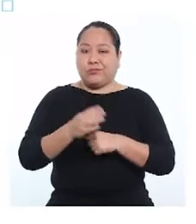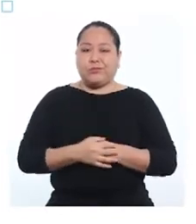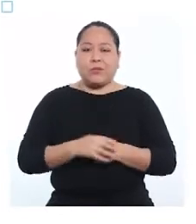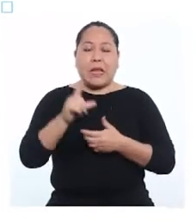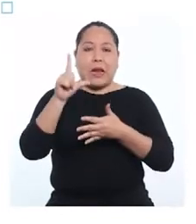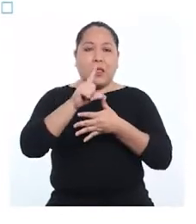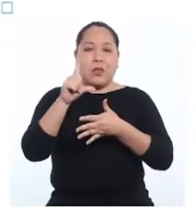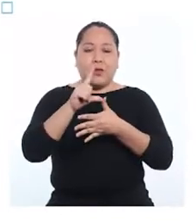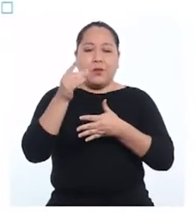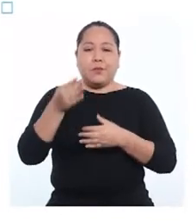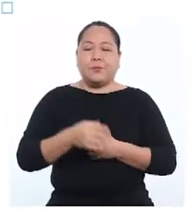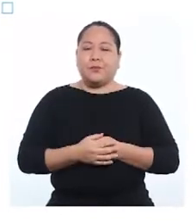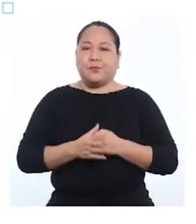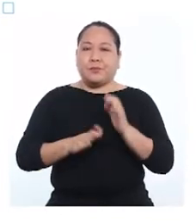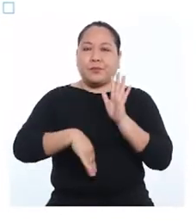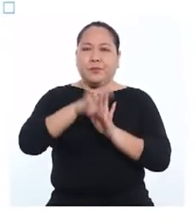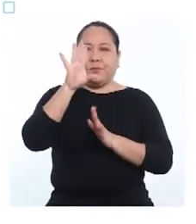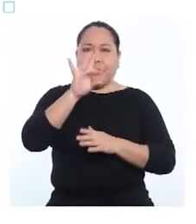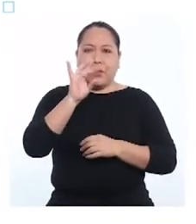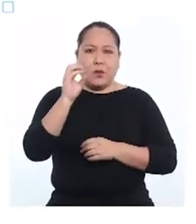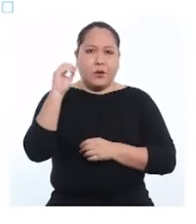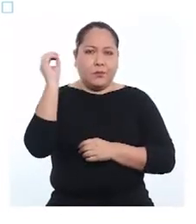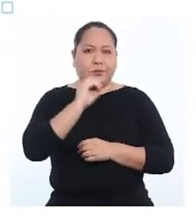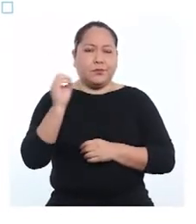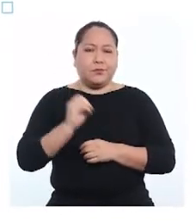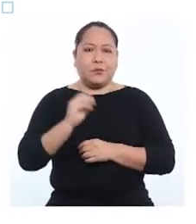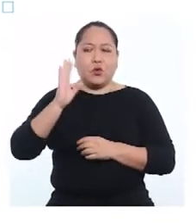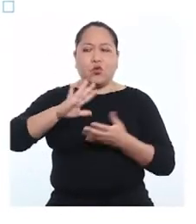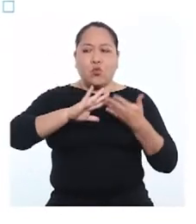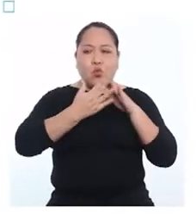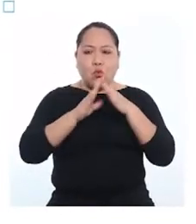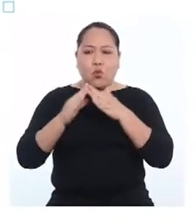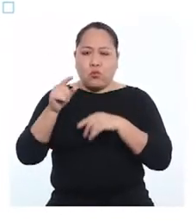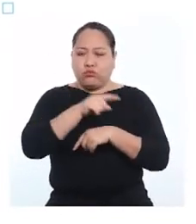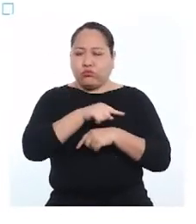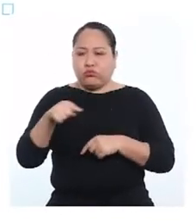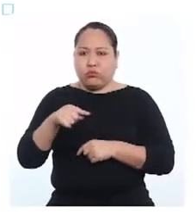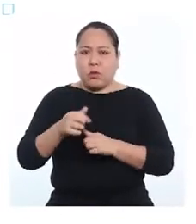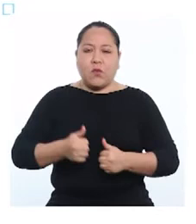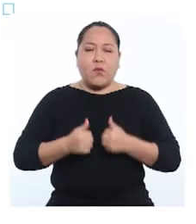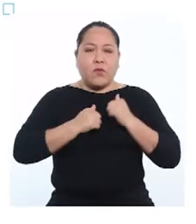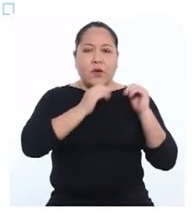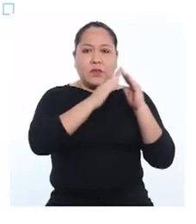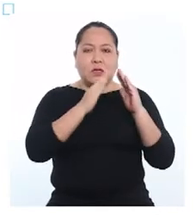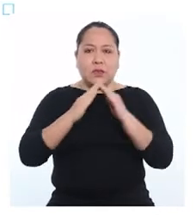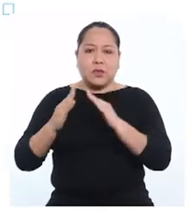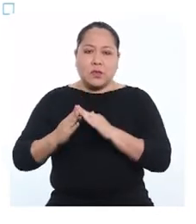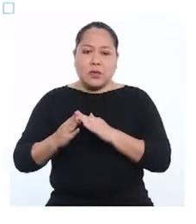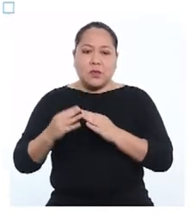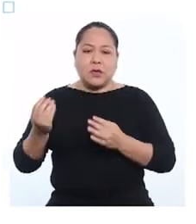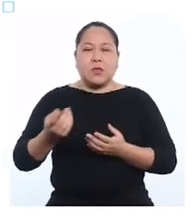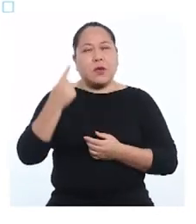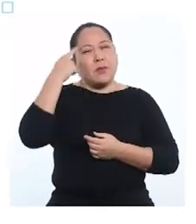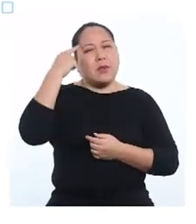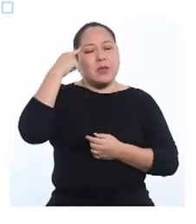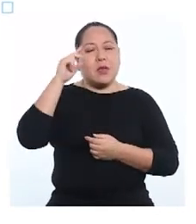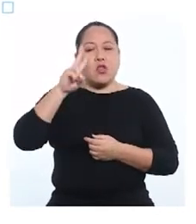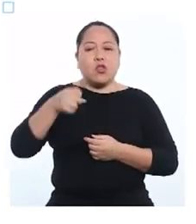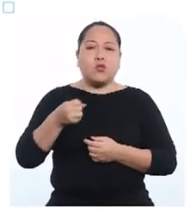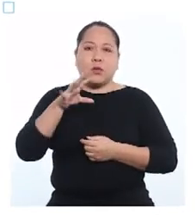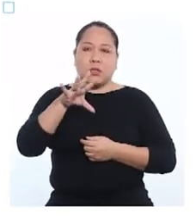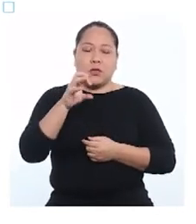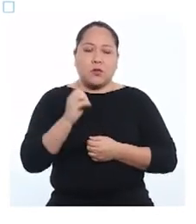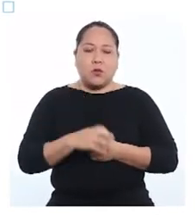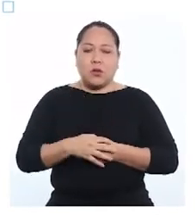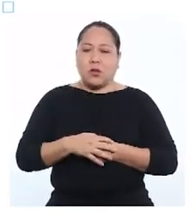En Latinoamérica, más del 80% de su población vive en ciudades y se prevé que para